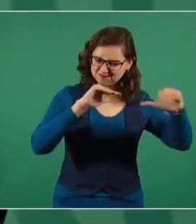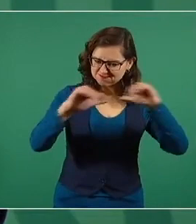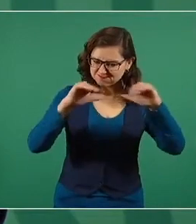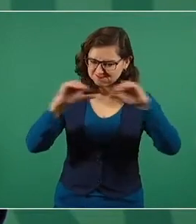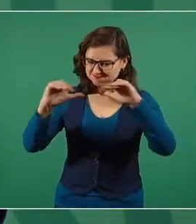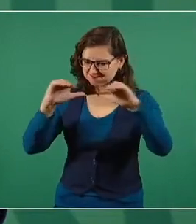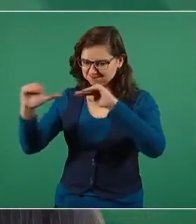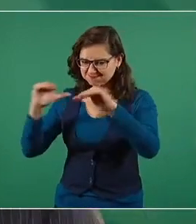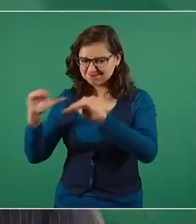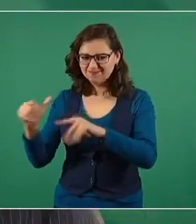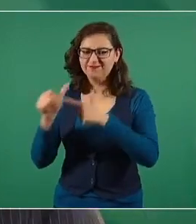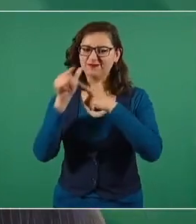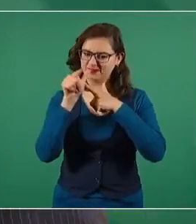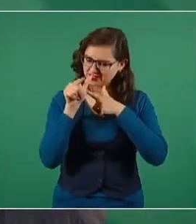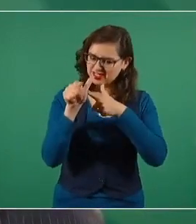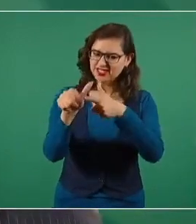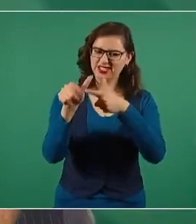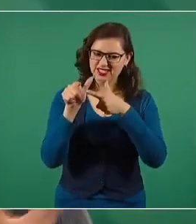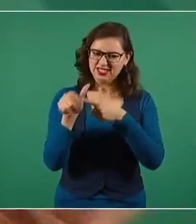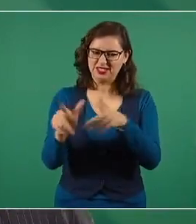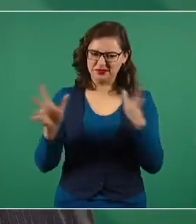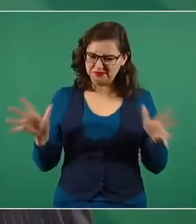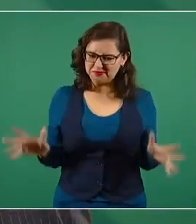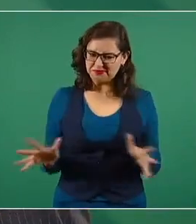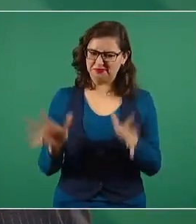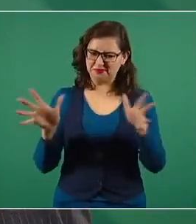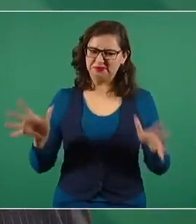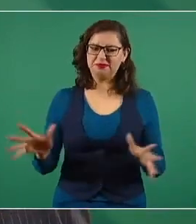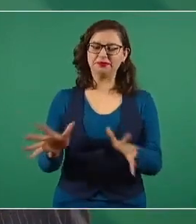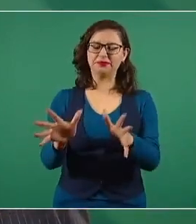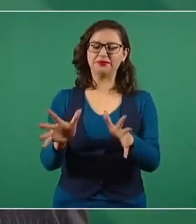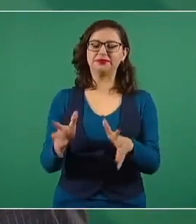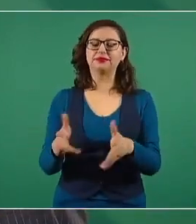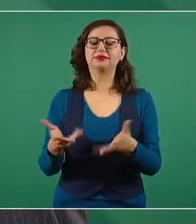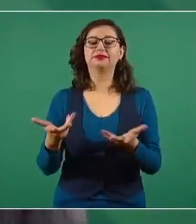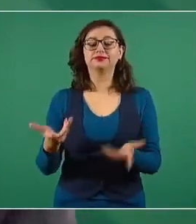pensarlo bien